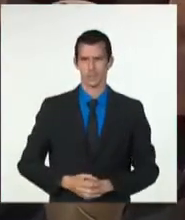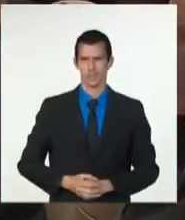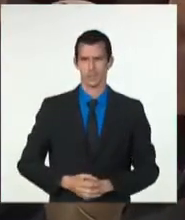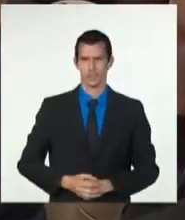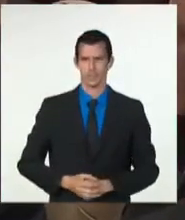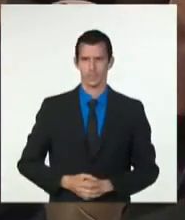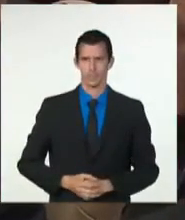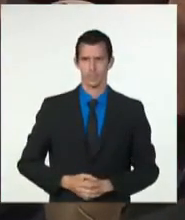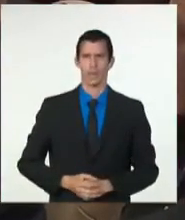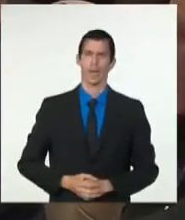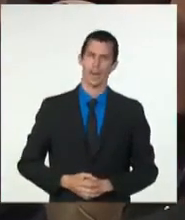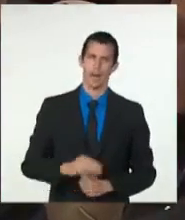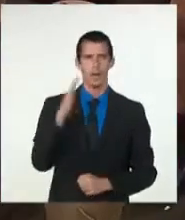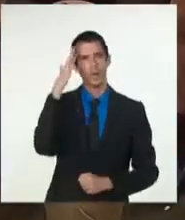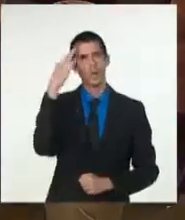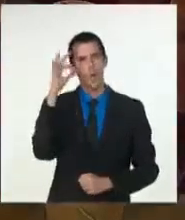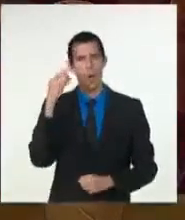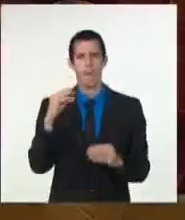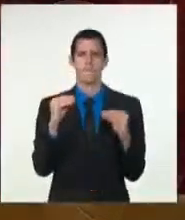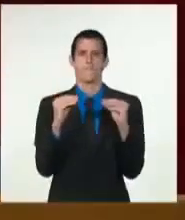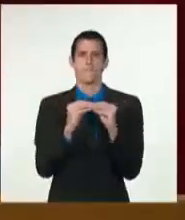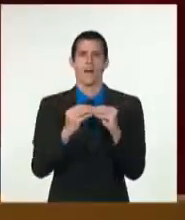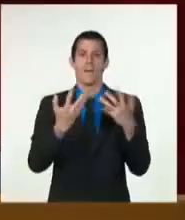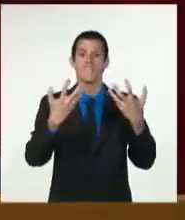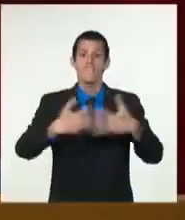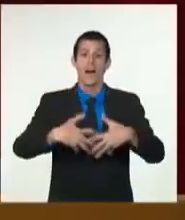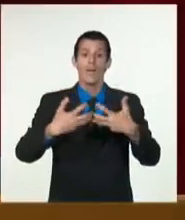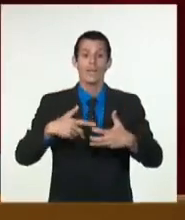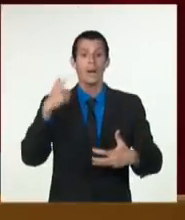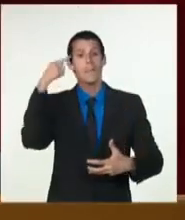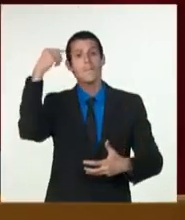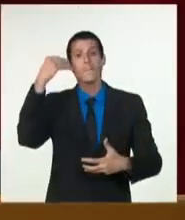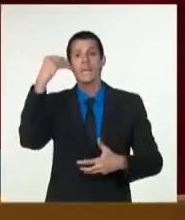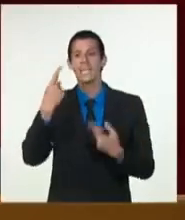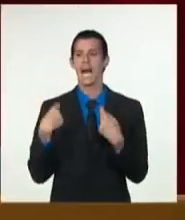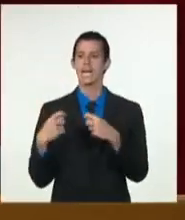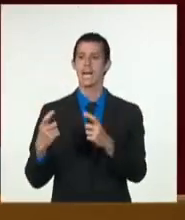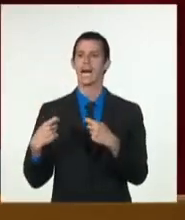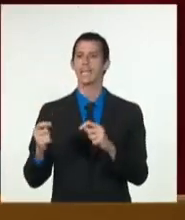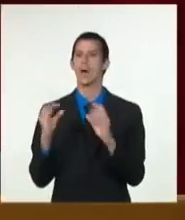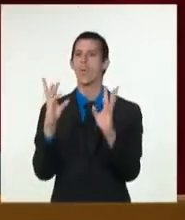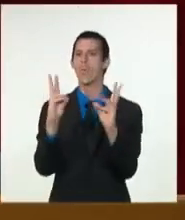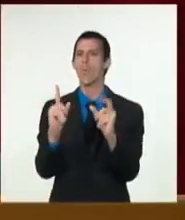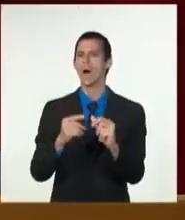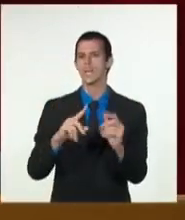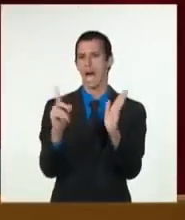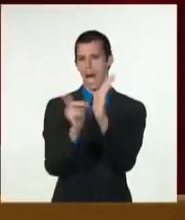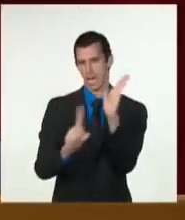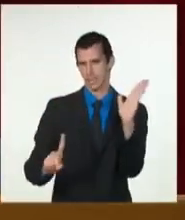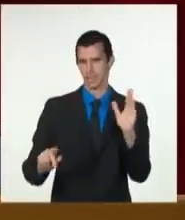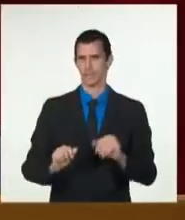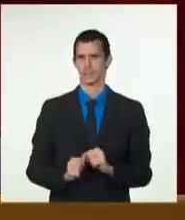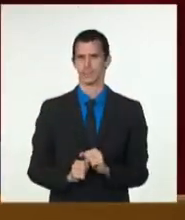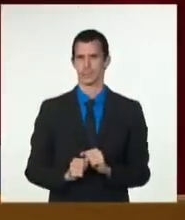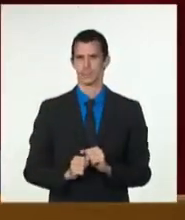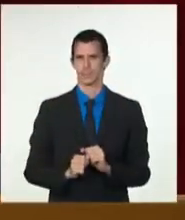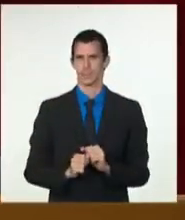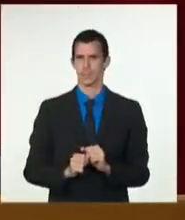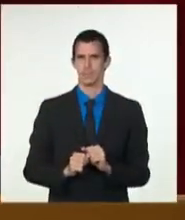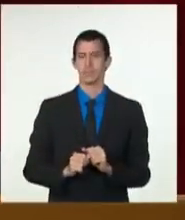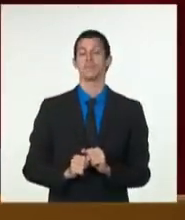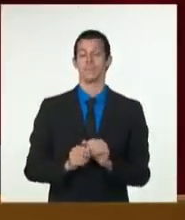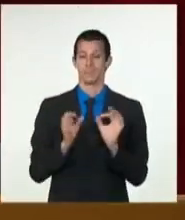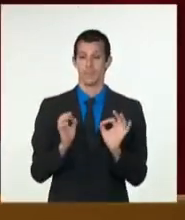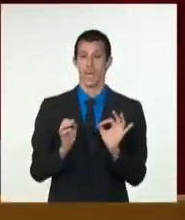favorables en la factura energética y la exportación de derivados de petróleo en el área. Se reestructuraron los